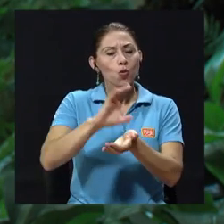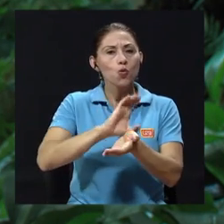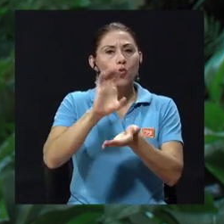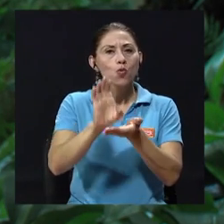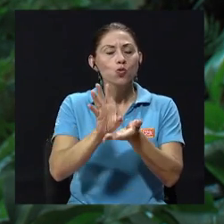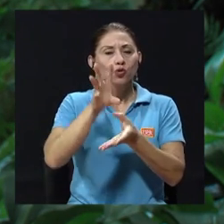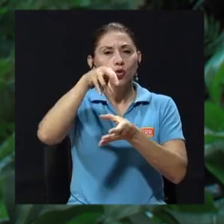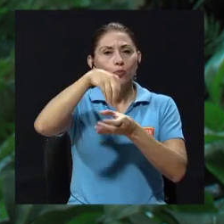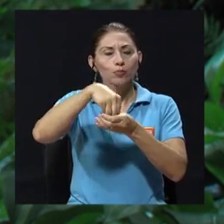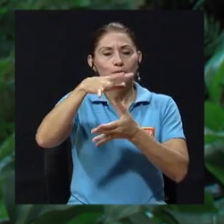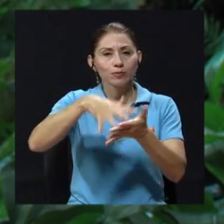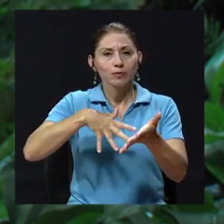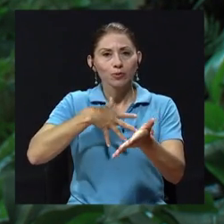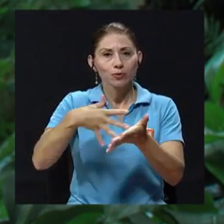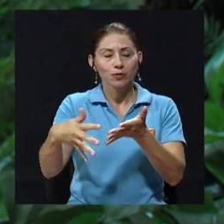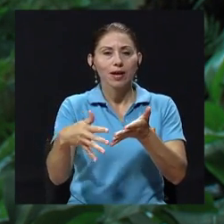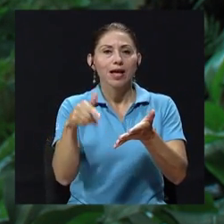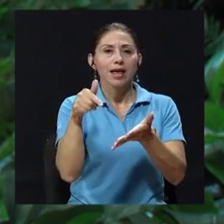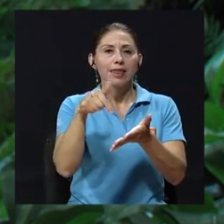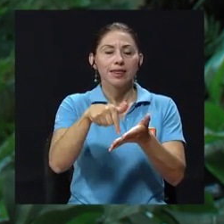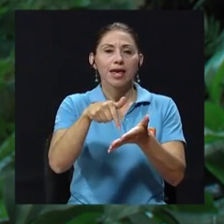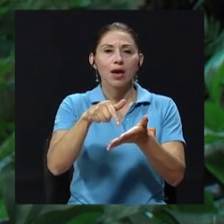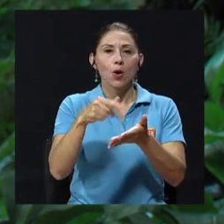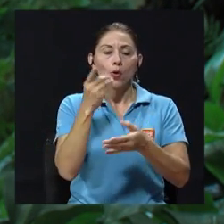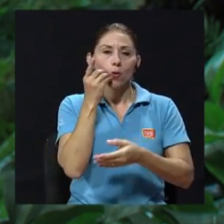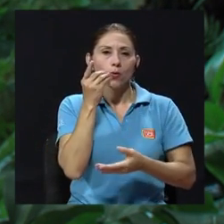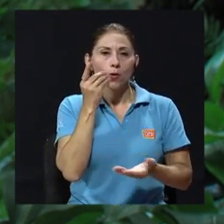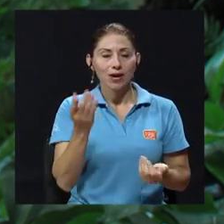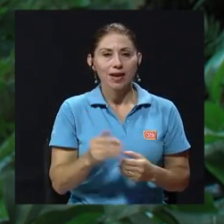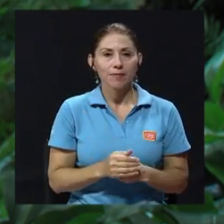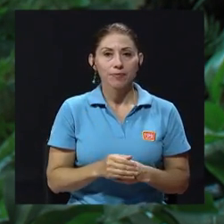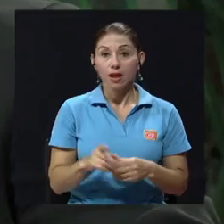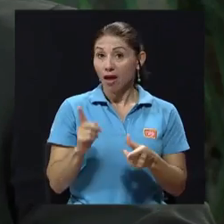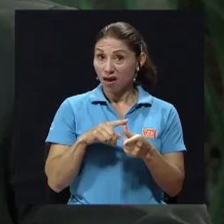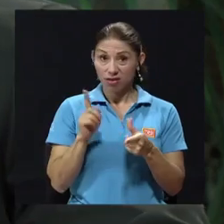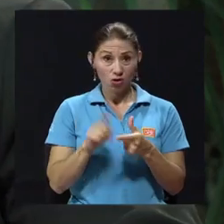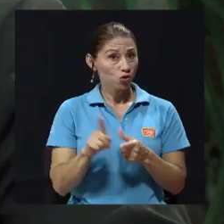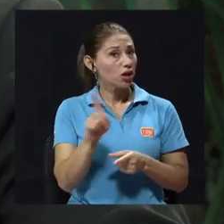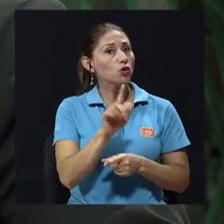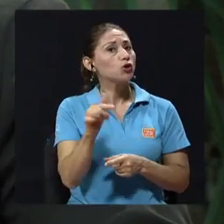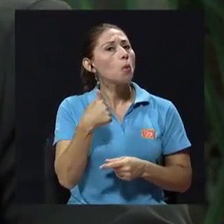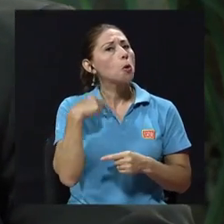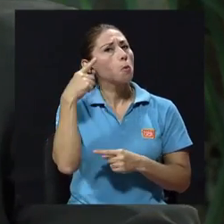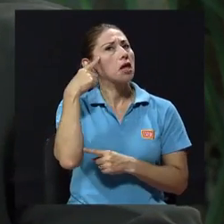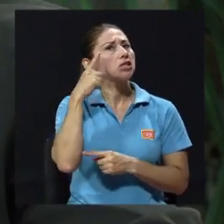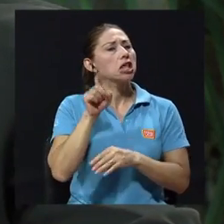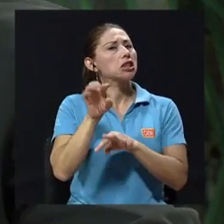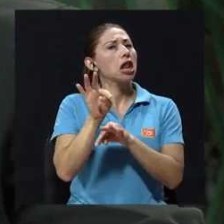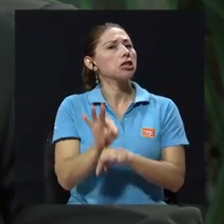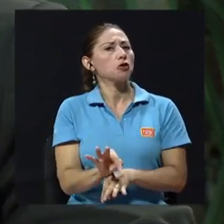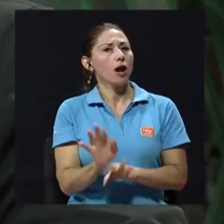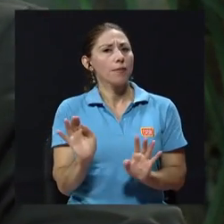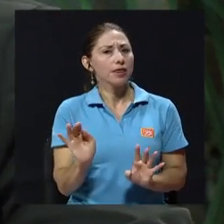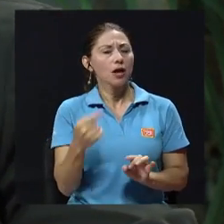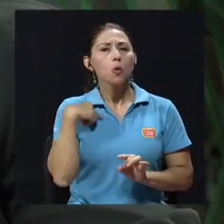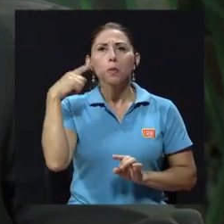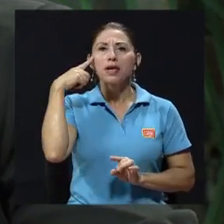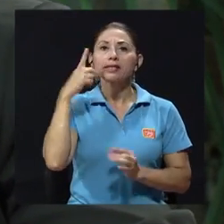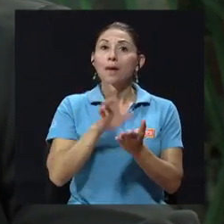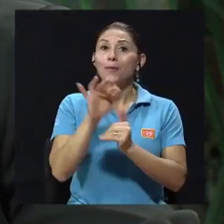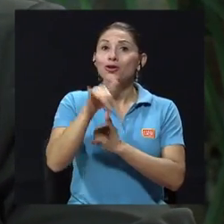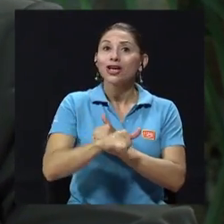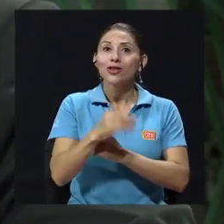de la malla curricular de odontología. Entonces, no es como uno tradicionalmente piensa que un proyecto de odontología